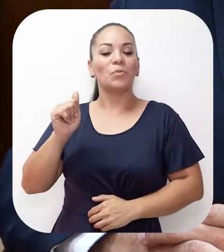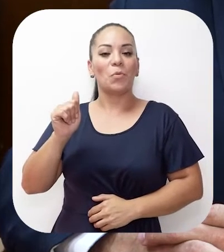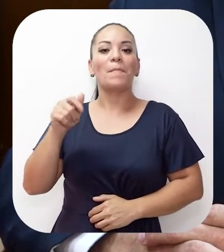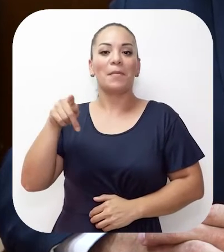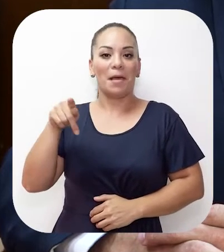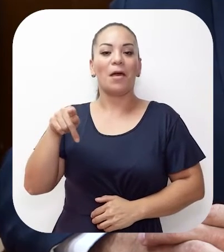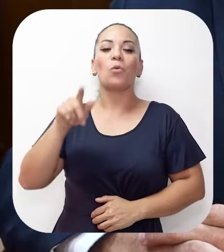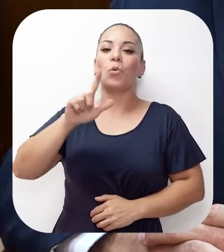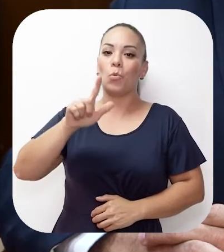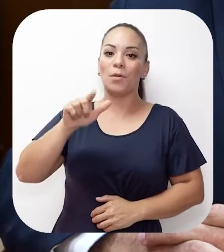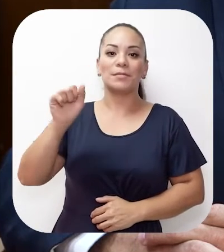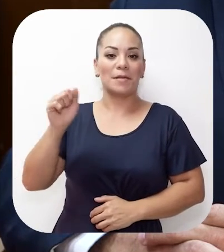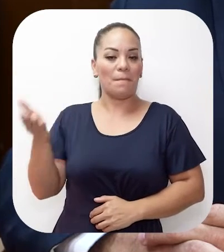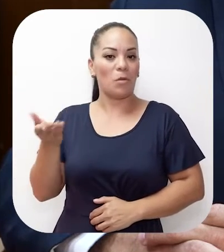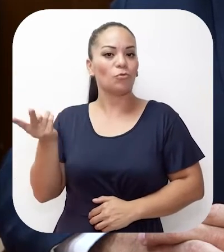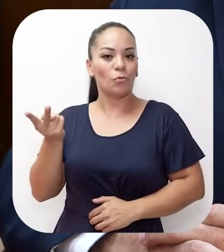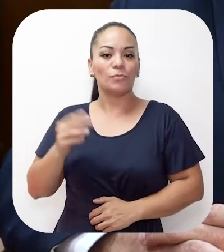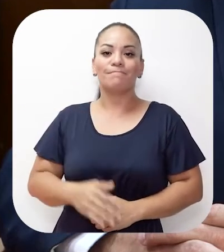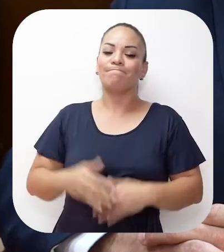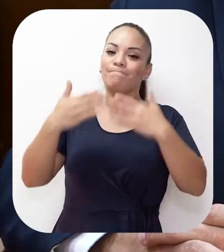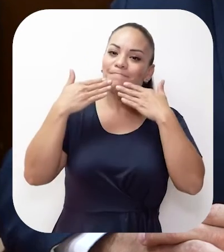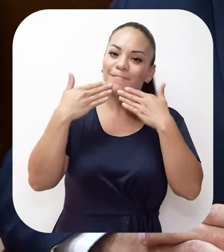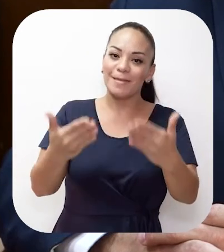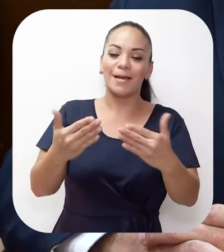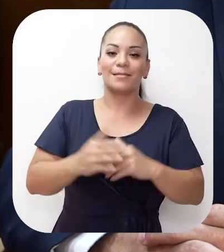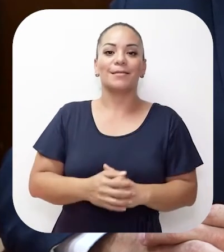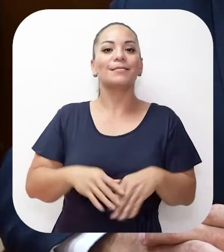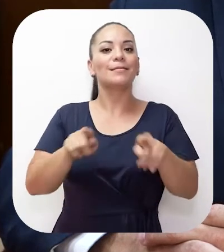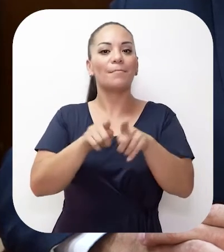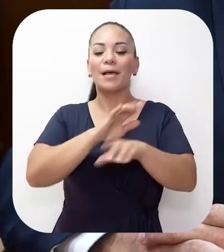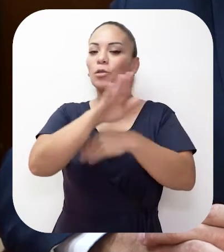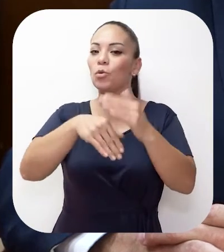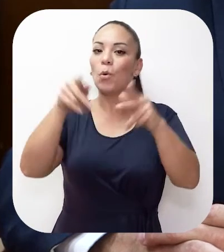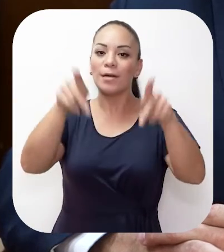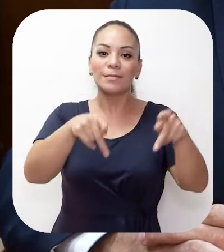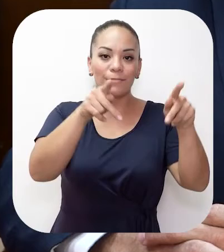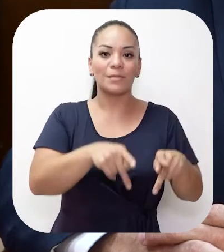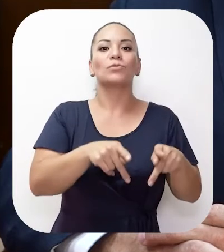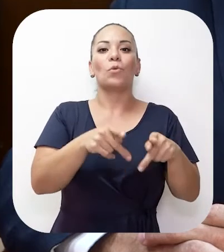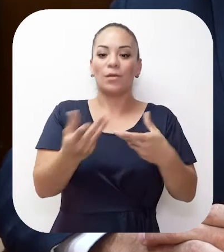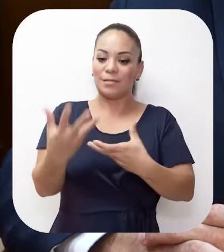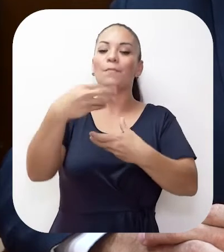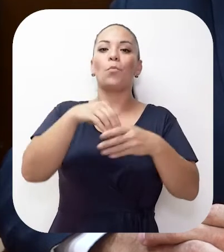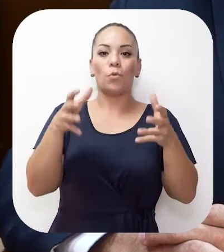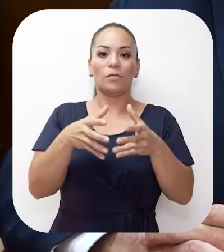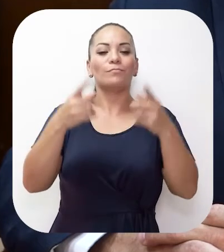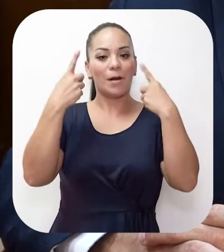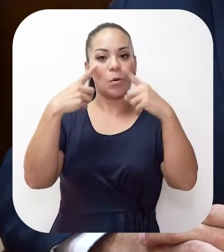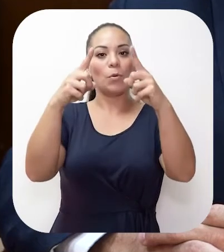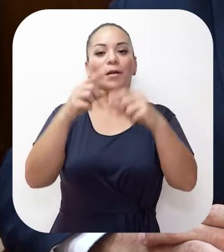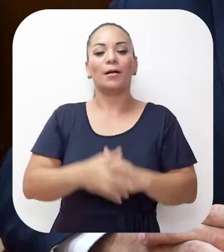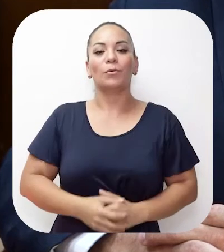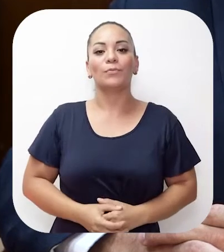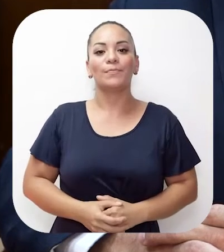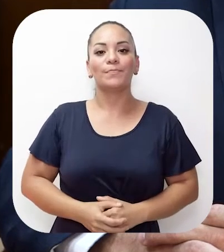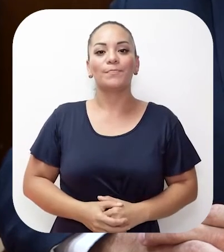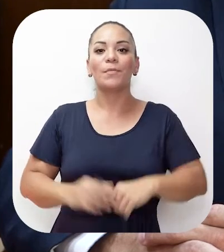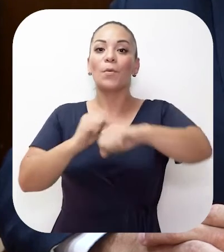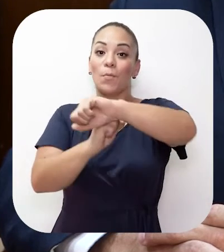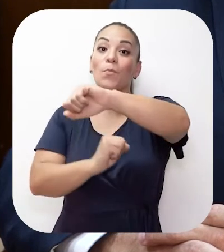y de don Luis y les agradezco a todos los involucrados por haber hecho esto posible.